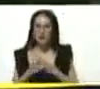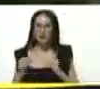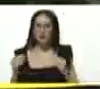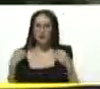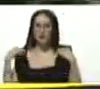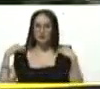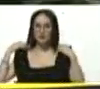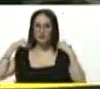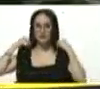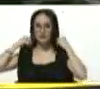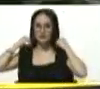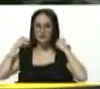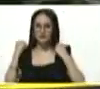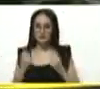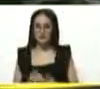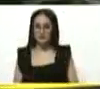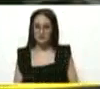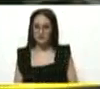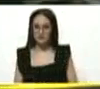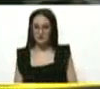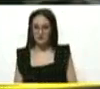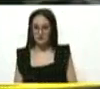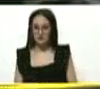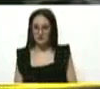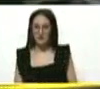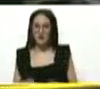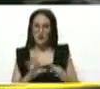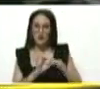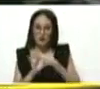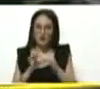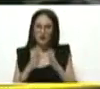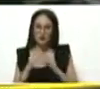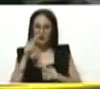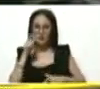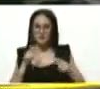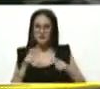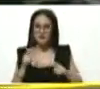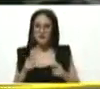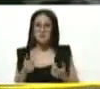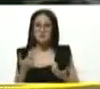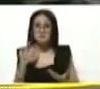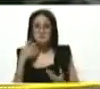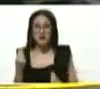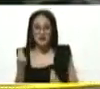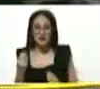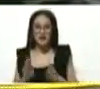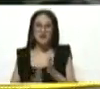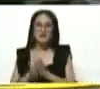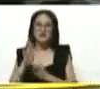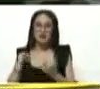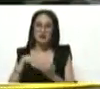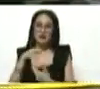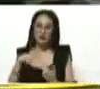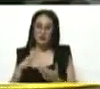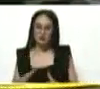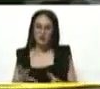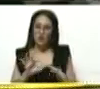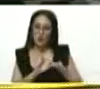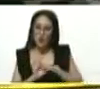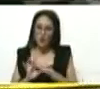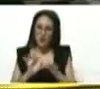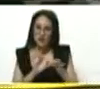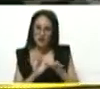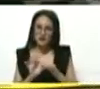unir a todo el que pueda ser unido en función de avanzar en la revolución. Unir,